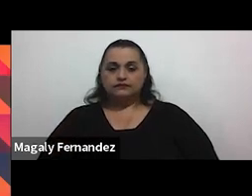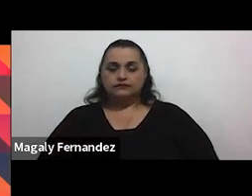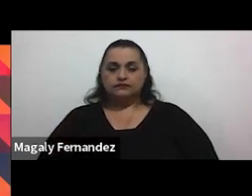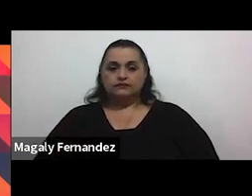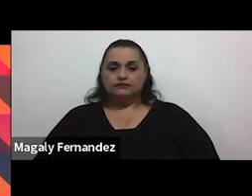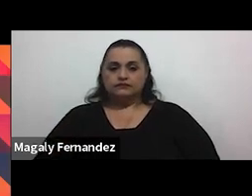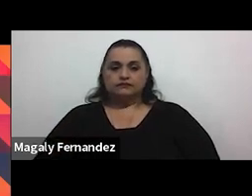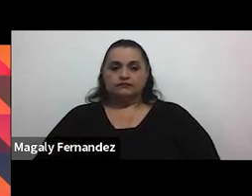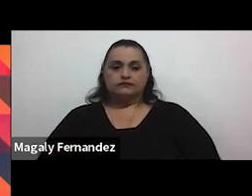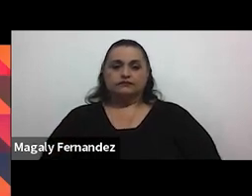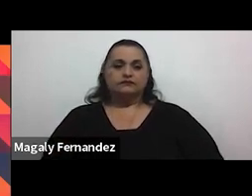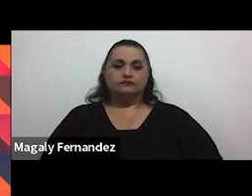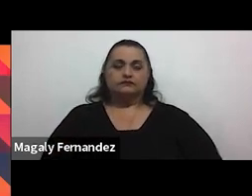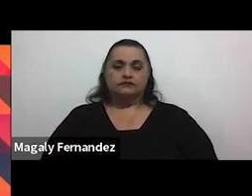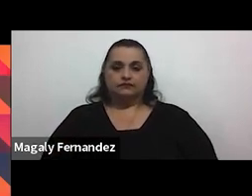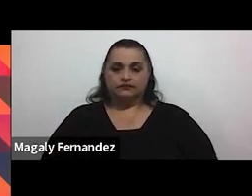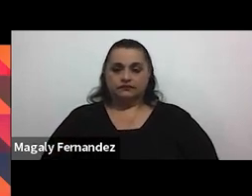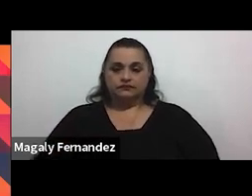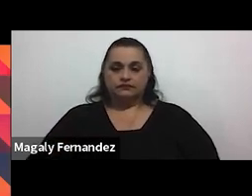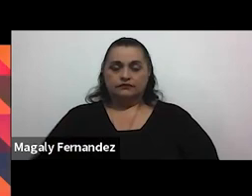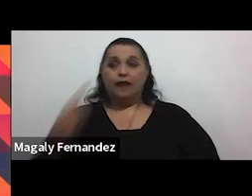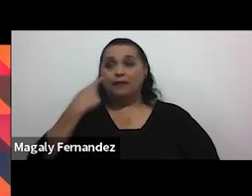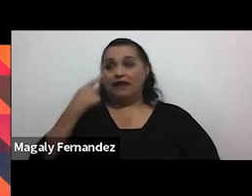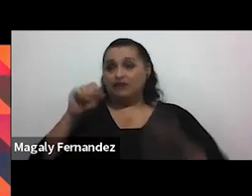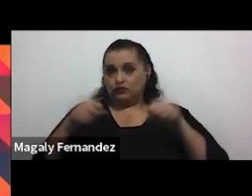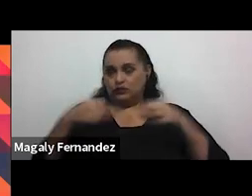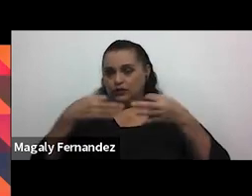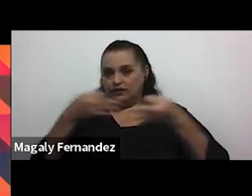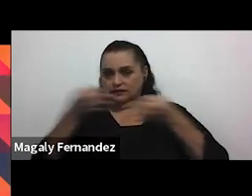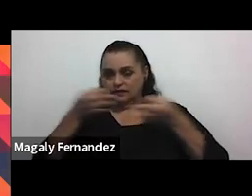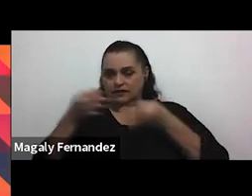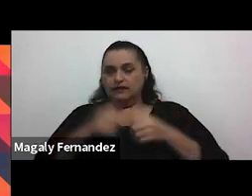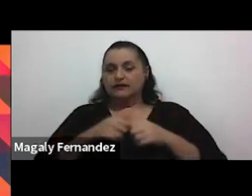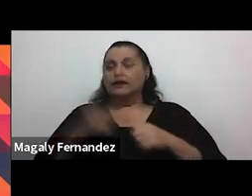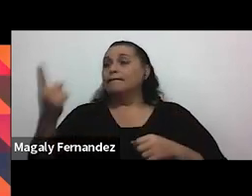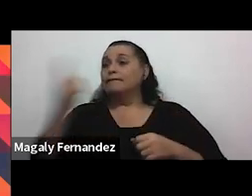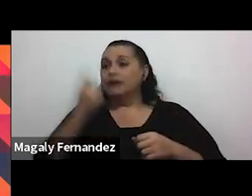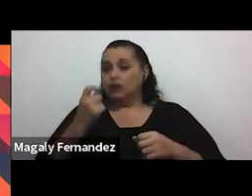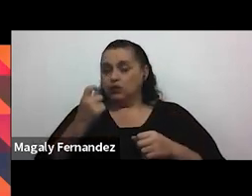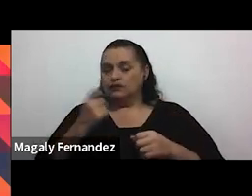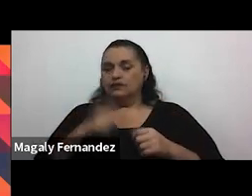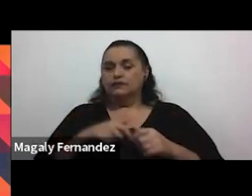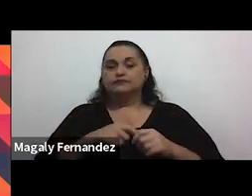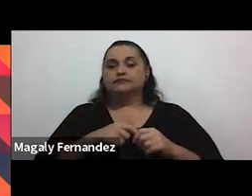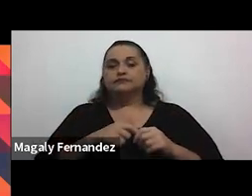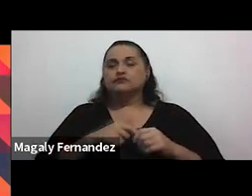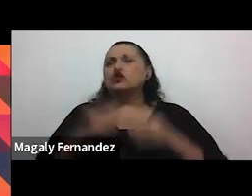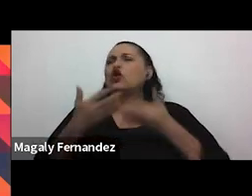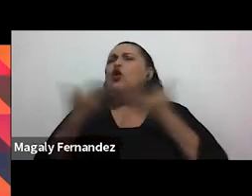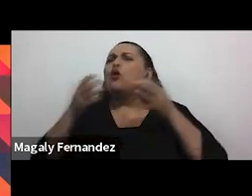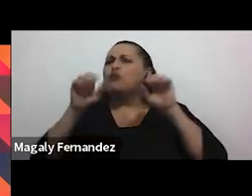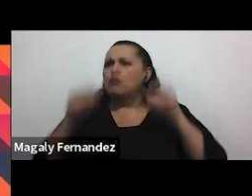de pronto nos puedes orientar también nos preguntan que cómo podemos